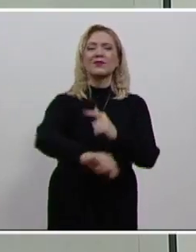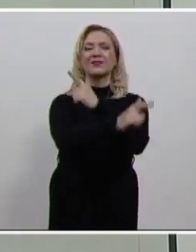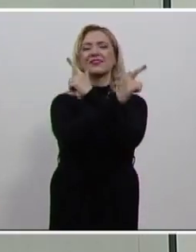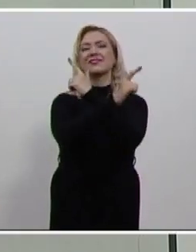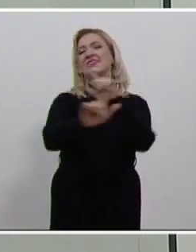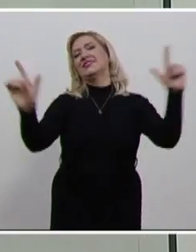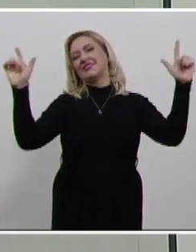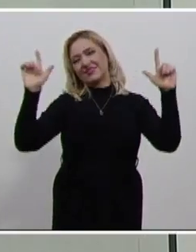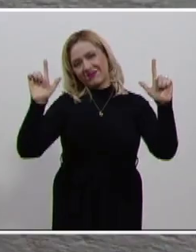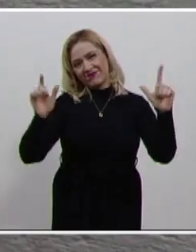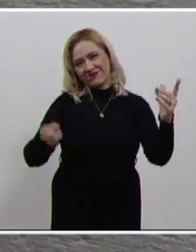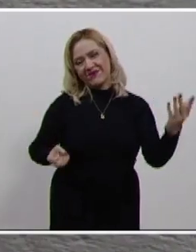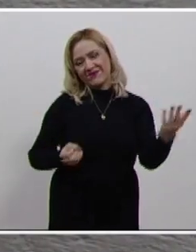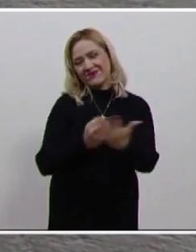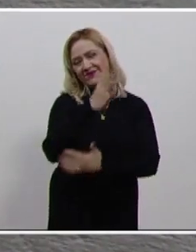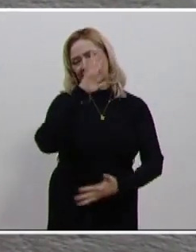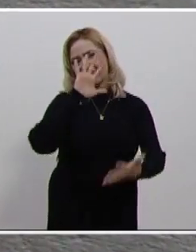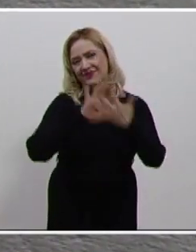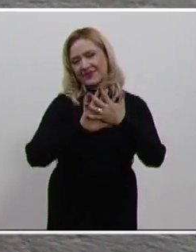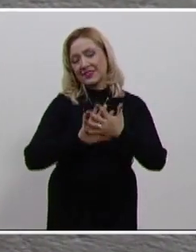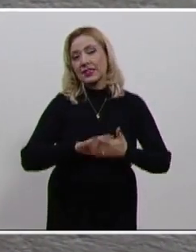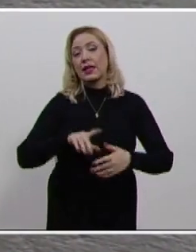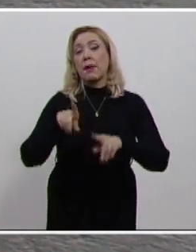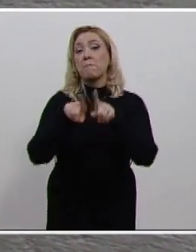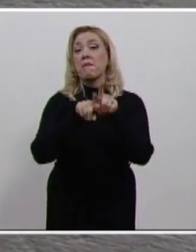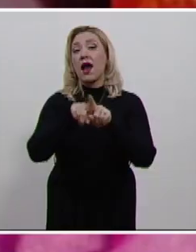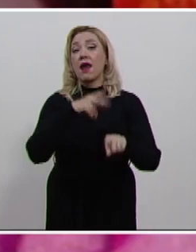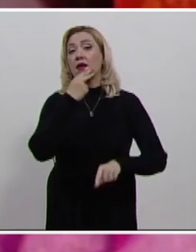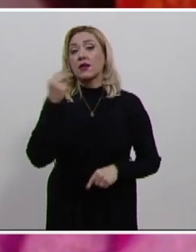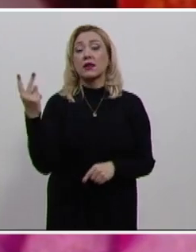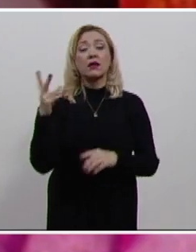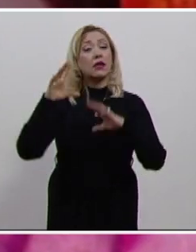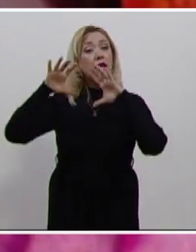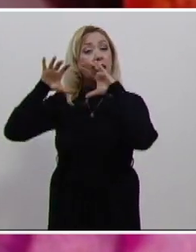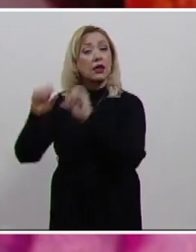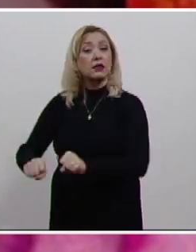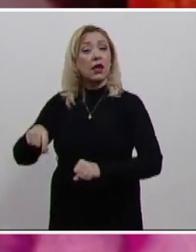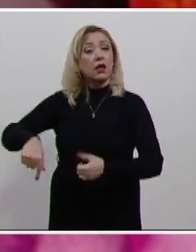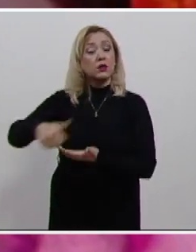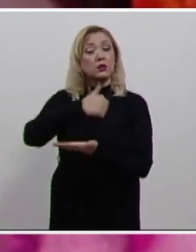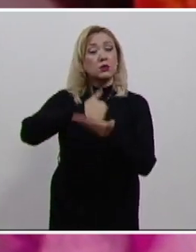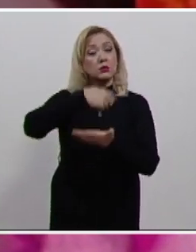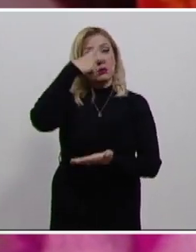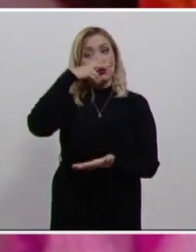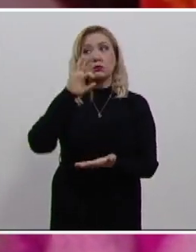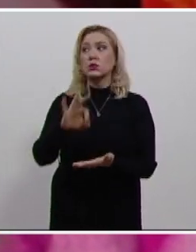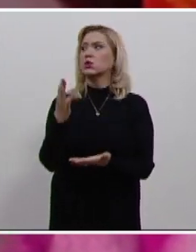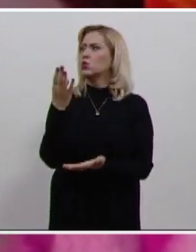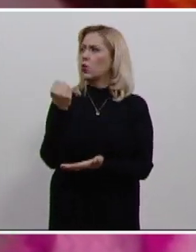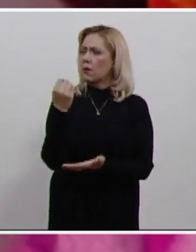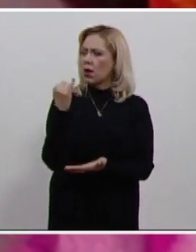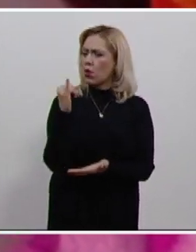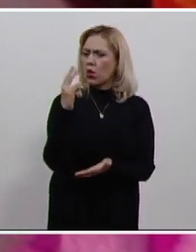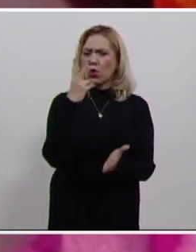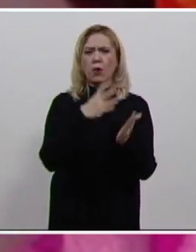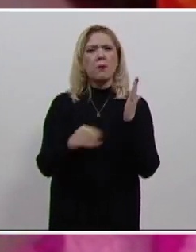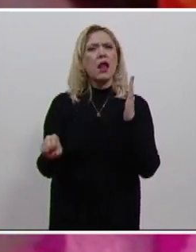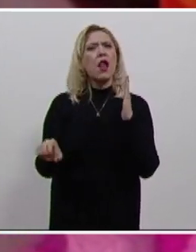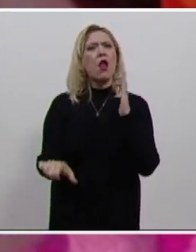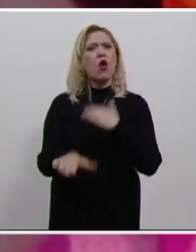liberación. La afectada, junto con su hermano, fueron detenidos en la capital del país el 9 de junio de 2011,